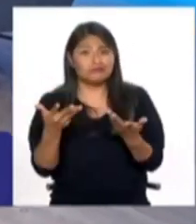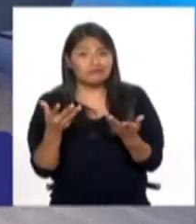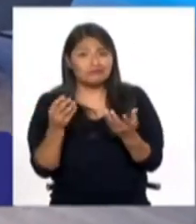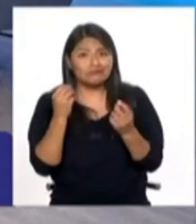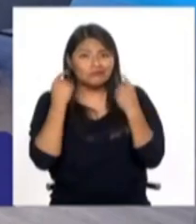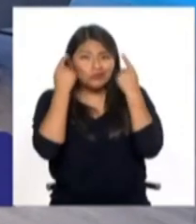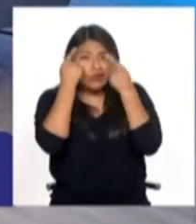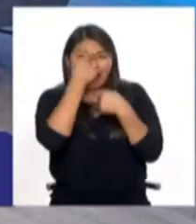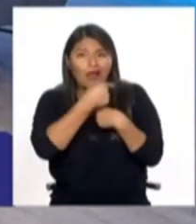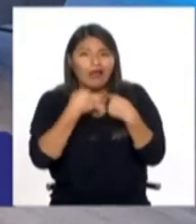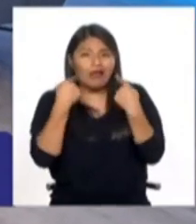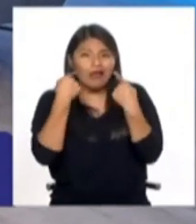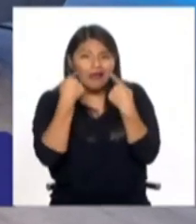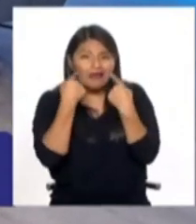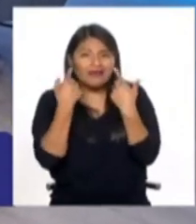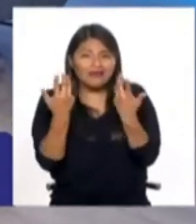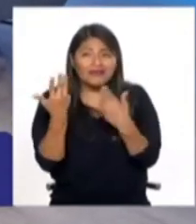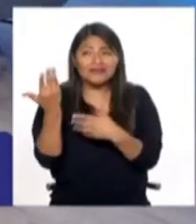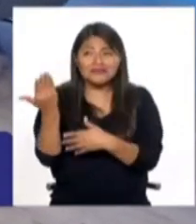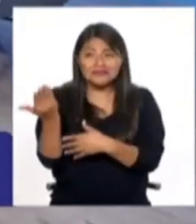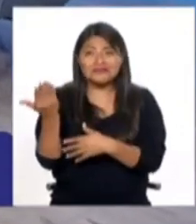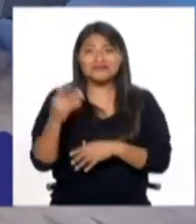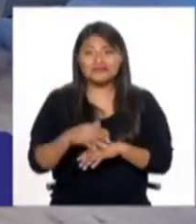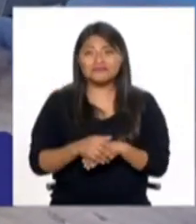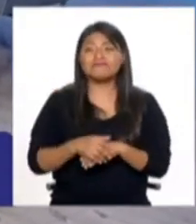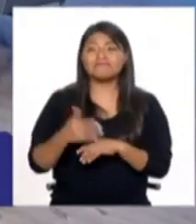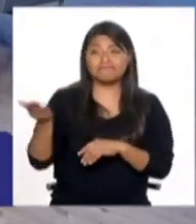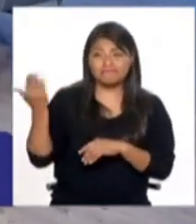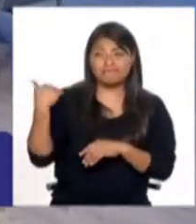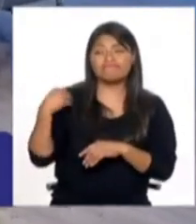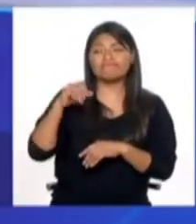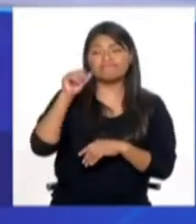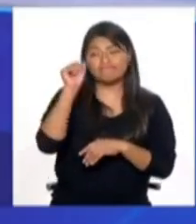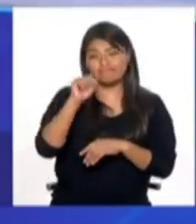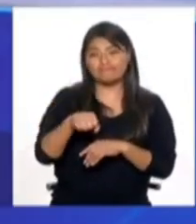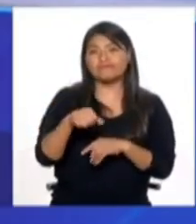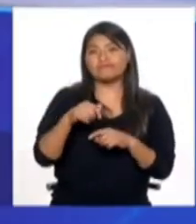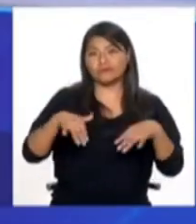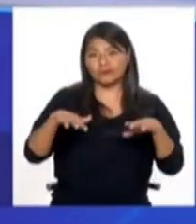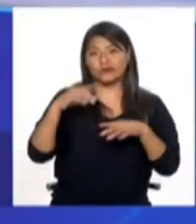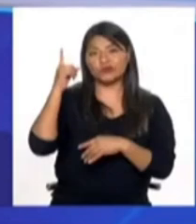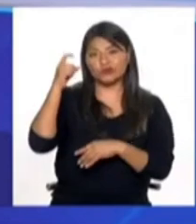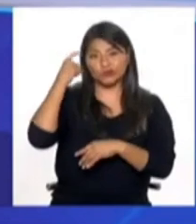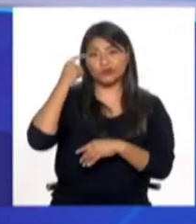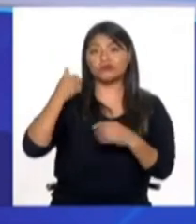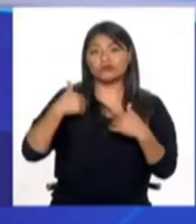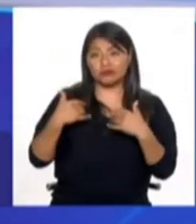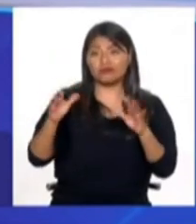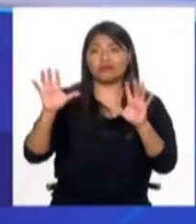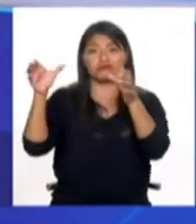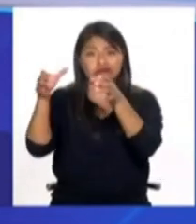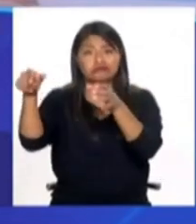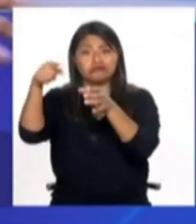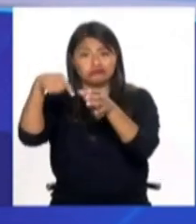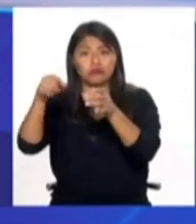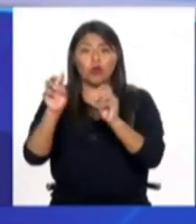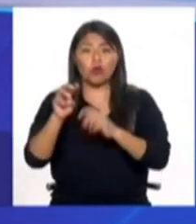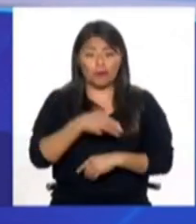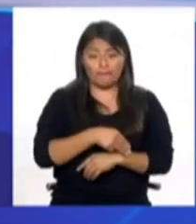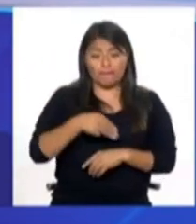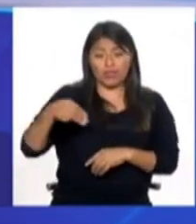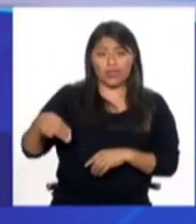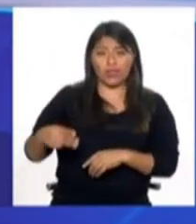desvalorización de la propia dignidad de la persona. Se lo hemos tenido y lo tenemos en el ámbito político también. Es decir, ministros que